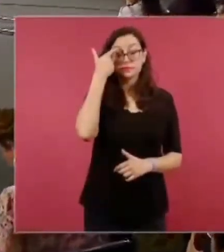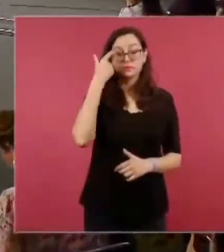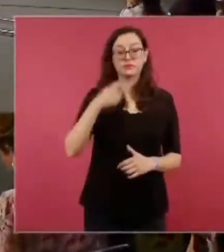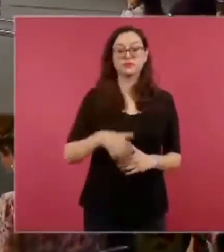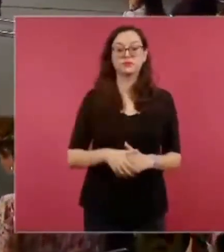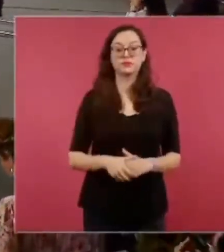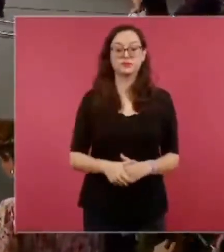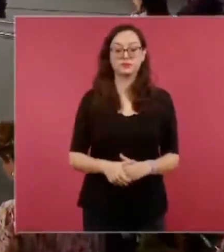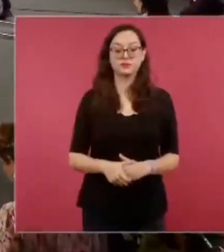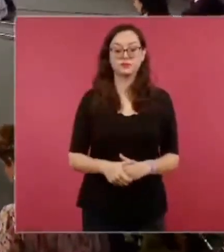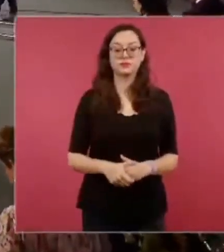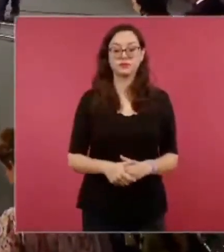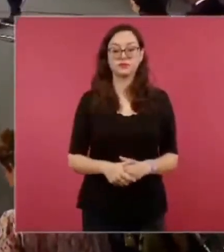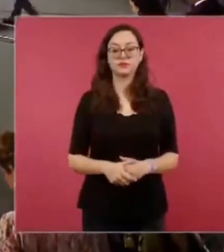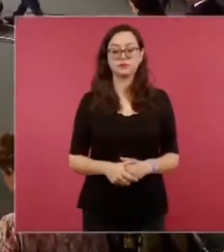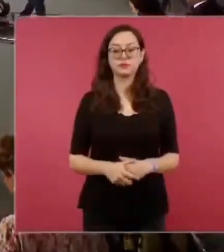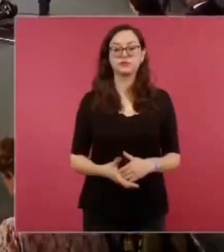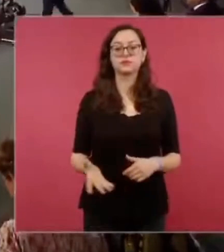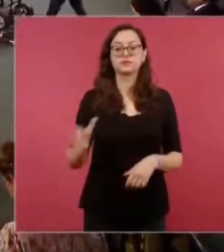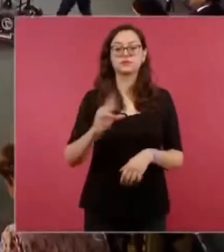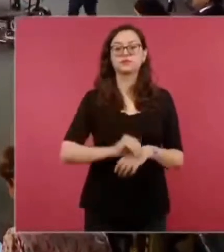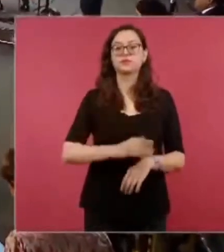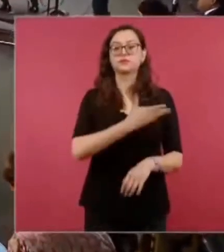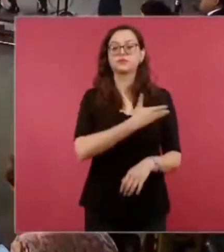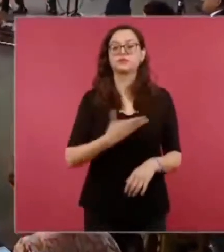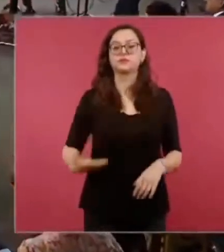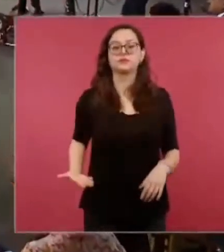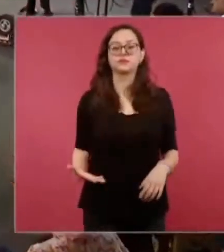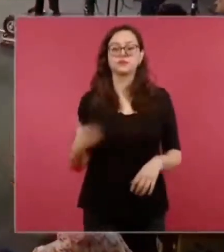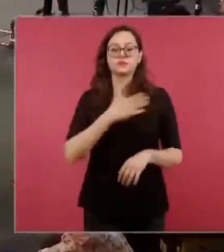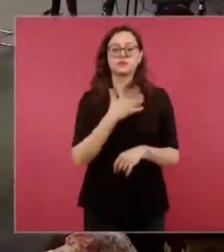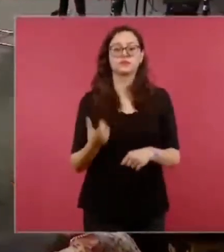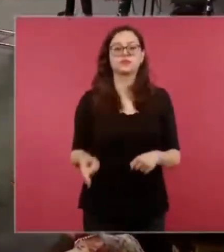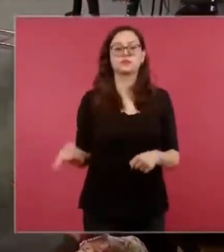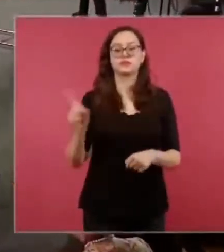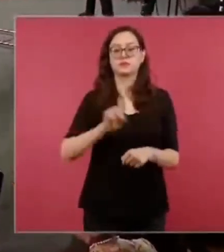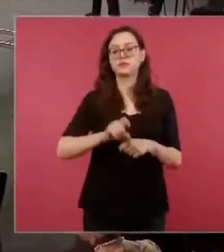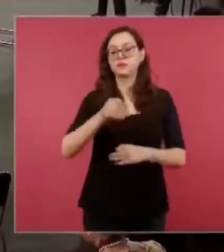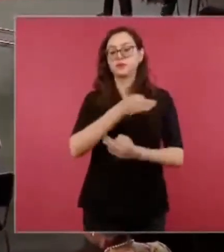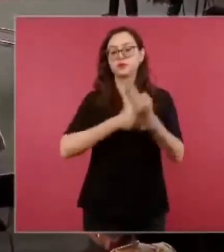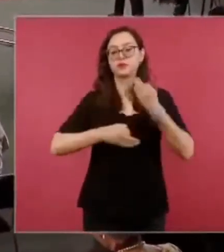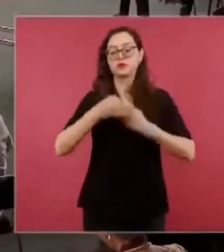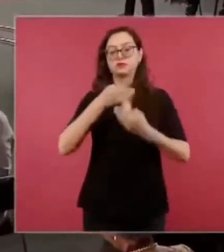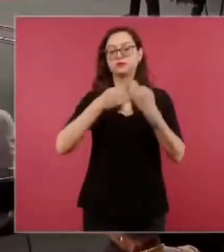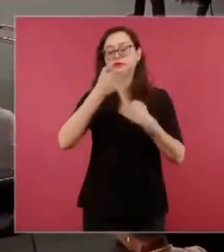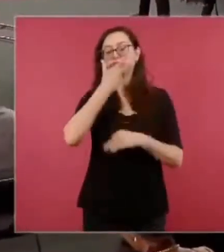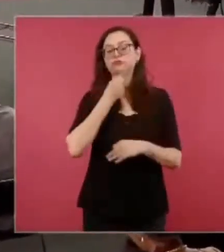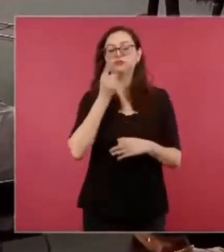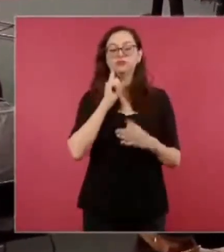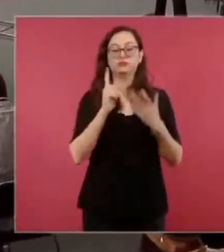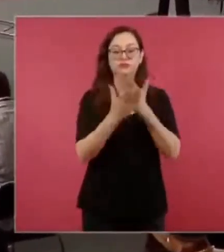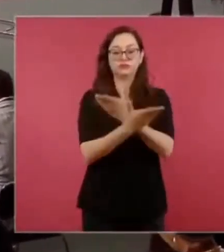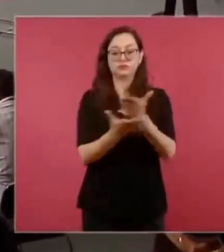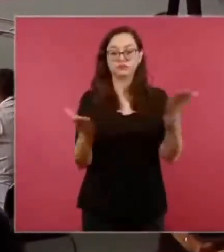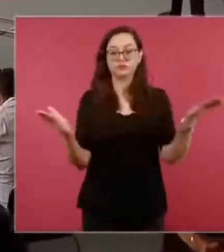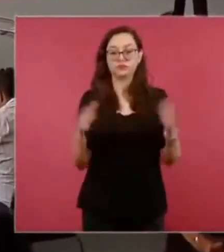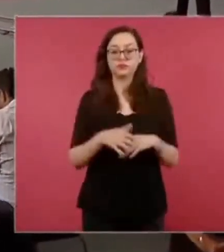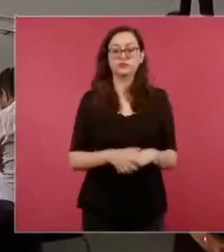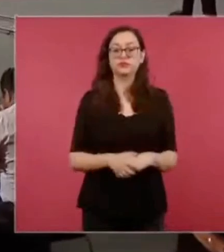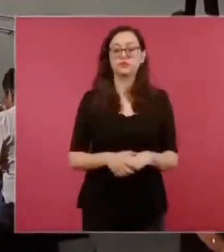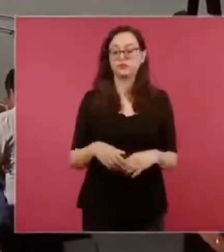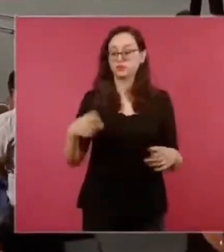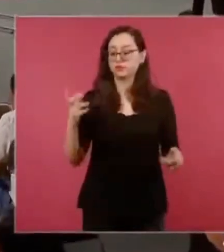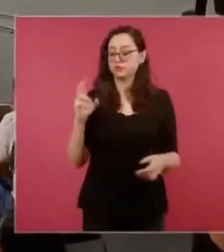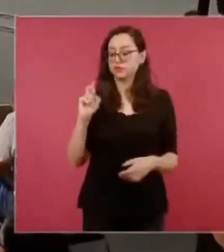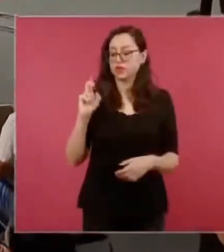Con su permiso, señor presidente. Muy buenos días a todas, a todos. Vamos a ver el avance de cero impunidad, esto del